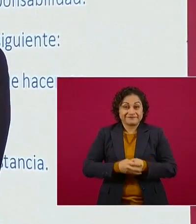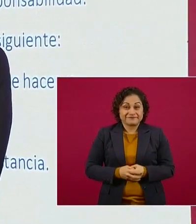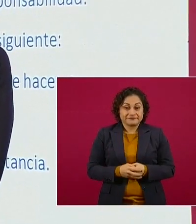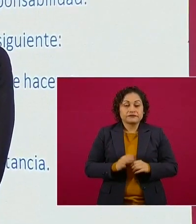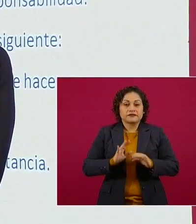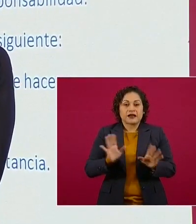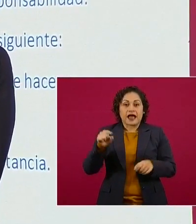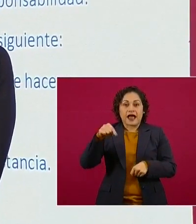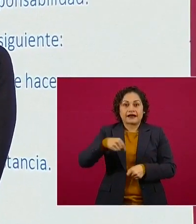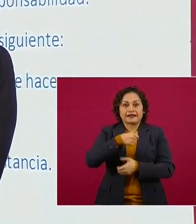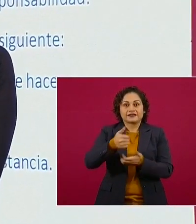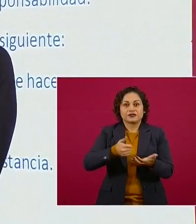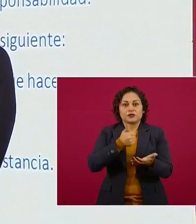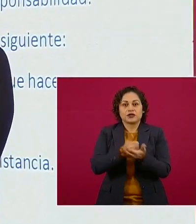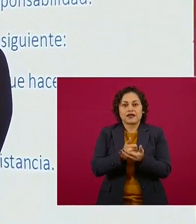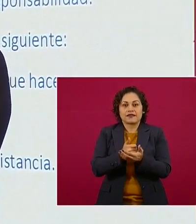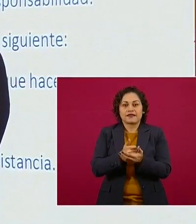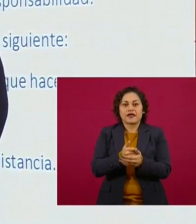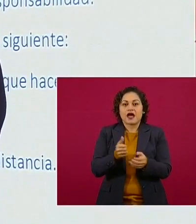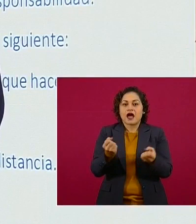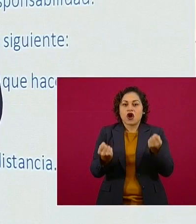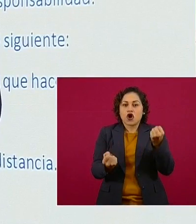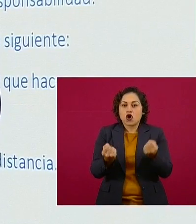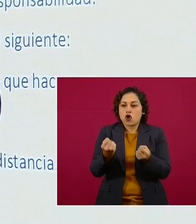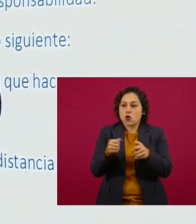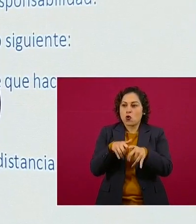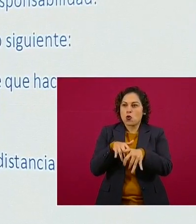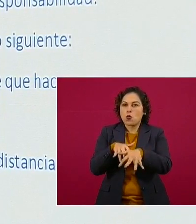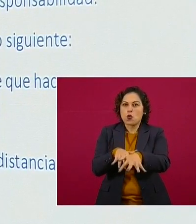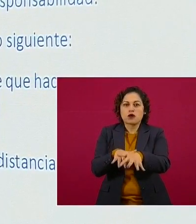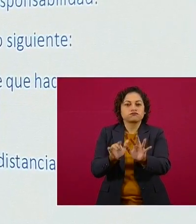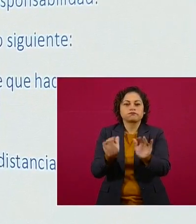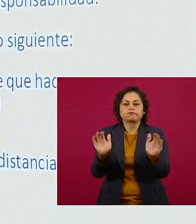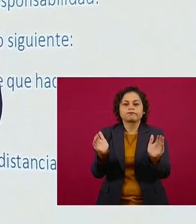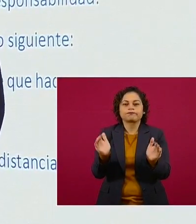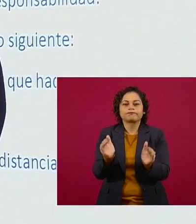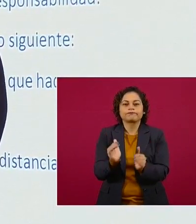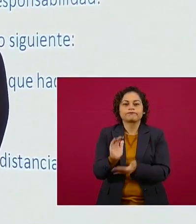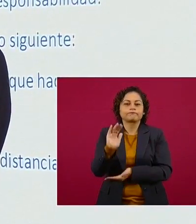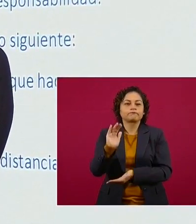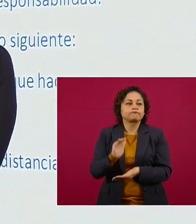tráfico del 25 hasta